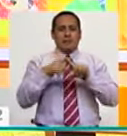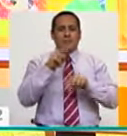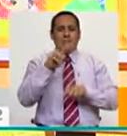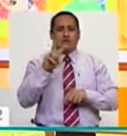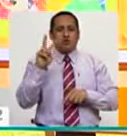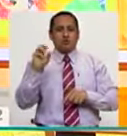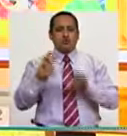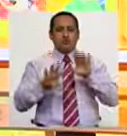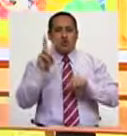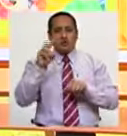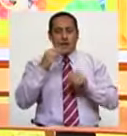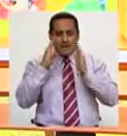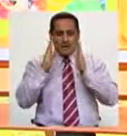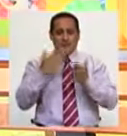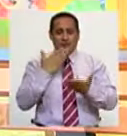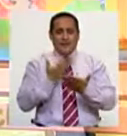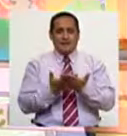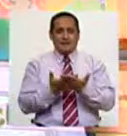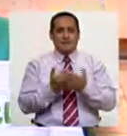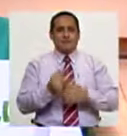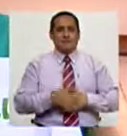2212. Con mucho gusto lo atenderemos.